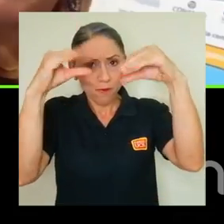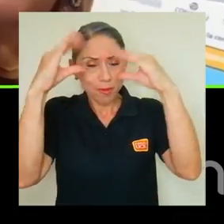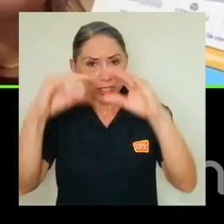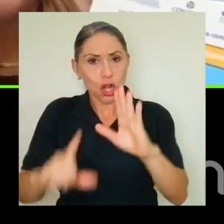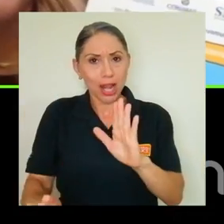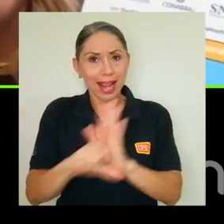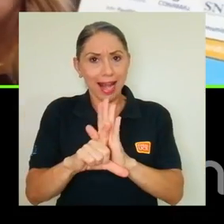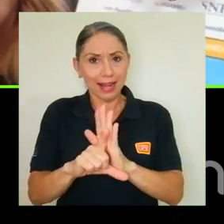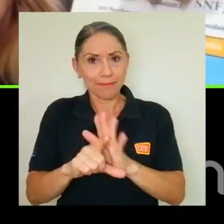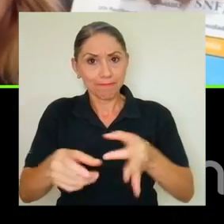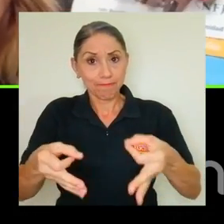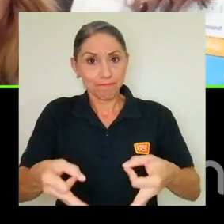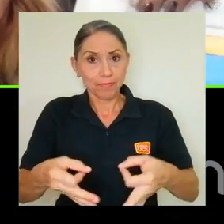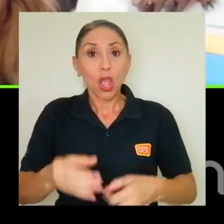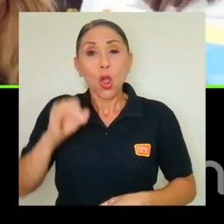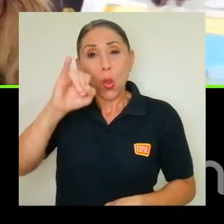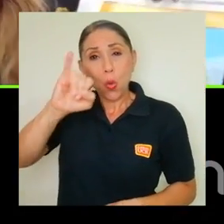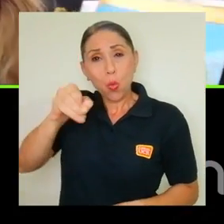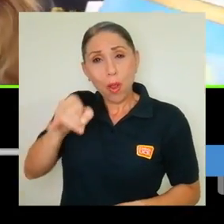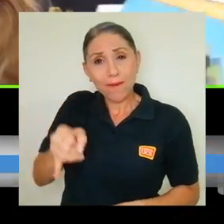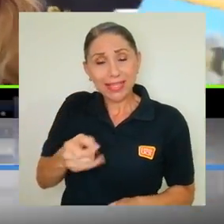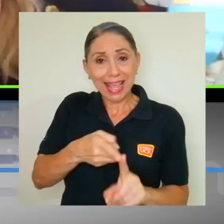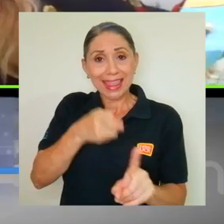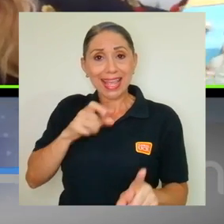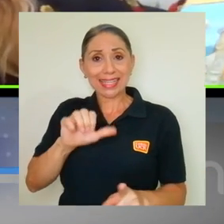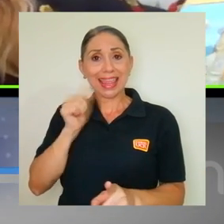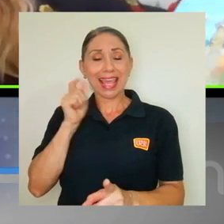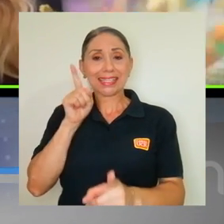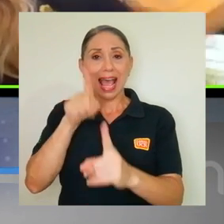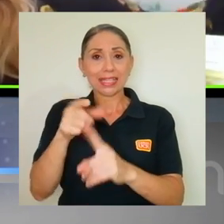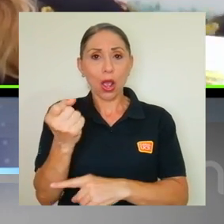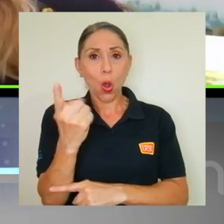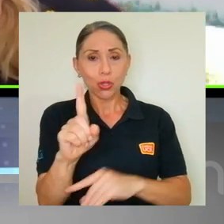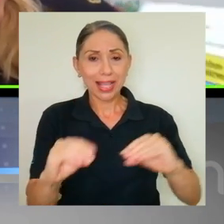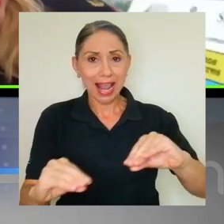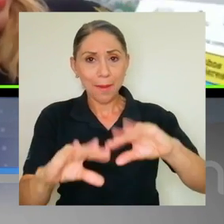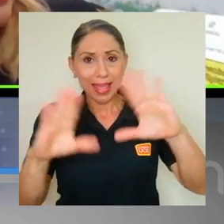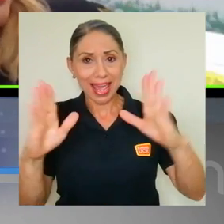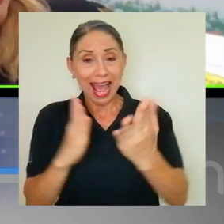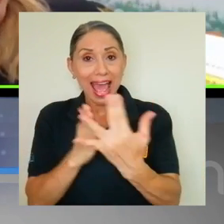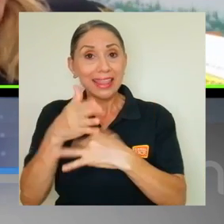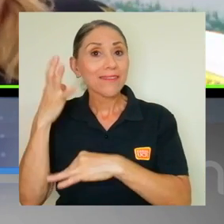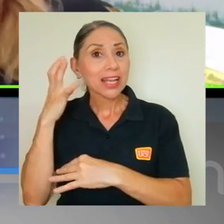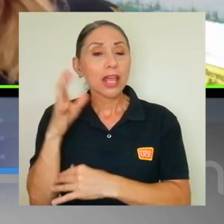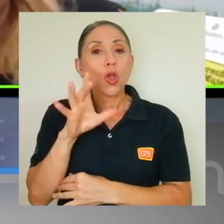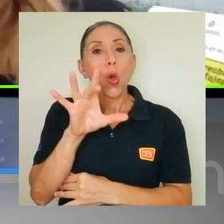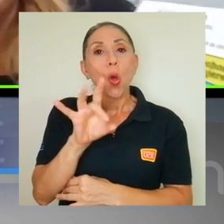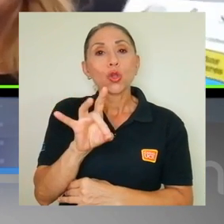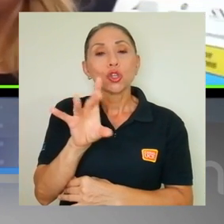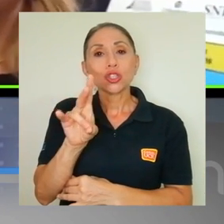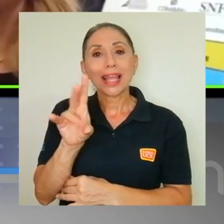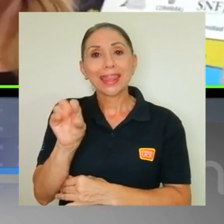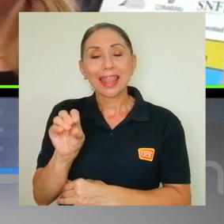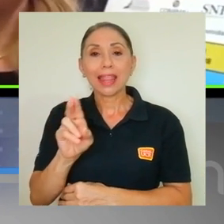una información legal. Todos los jueves, de 10 a 11 de la mañana y a través de la radio 870